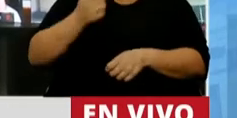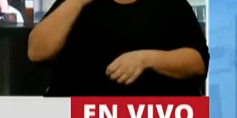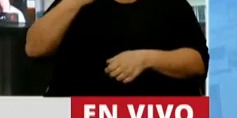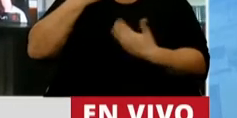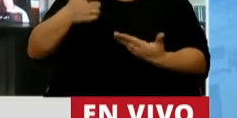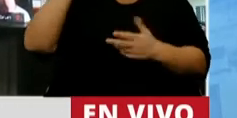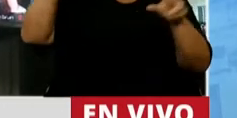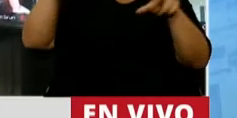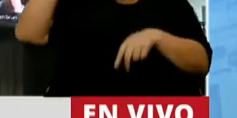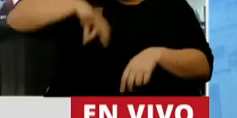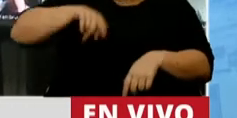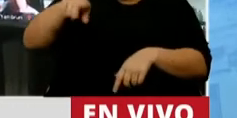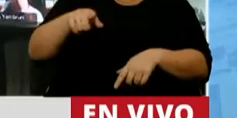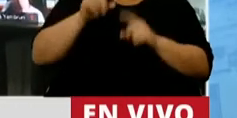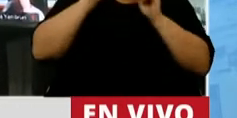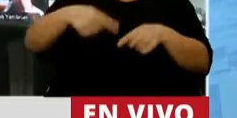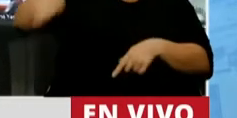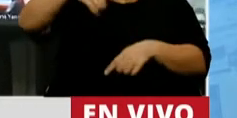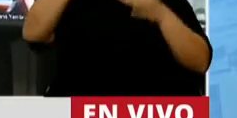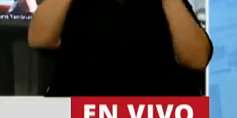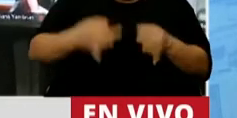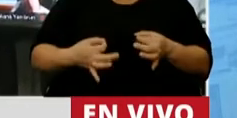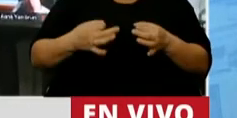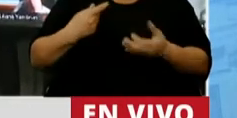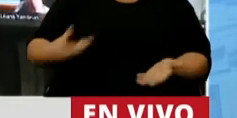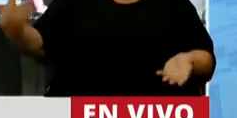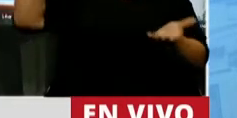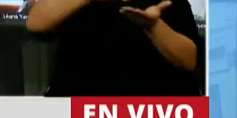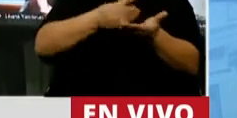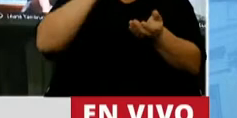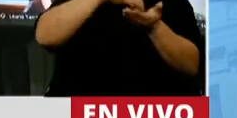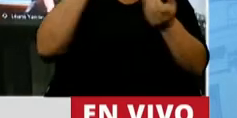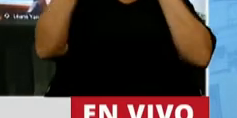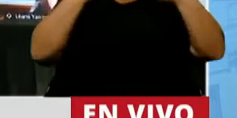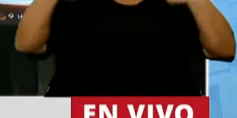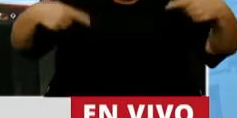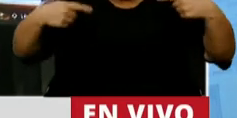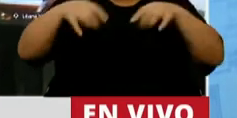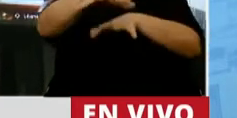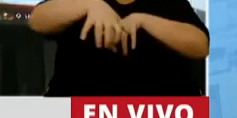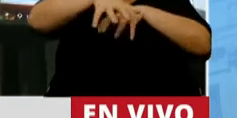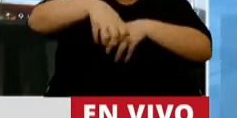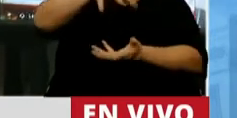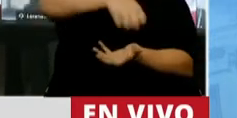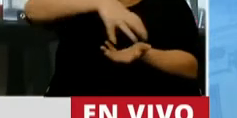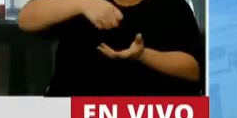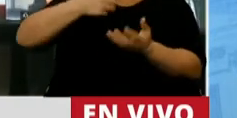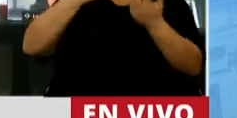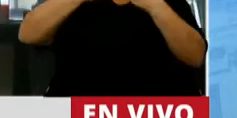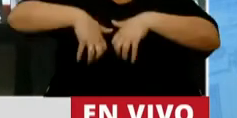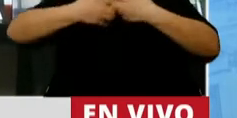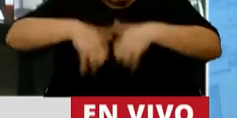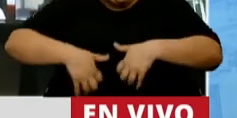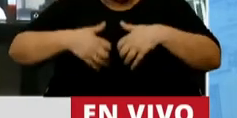ganan esa plata? Y son los que seguramente van a invertir en nuevos tractores, nuevas cosechadoras, más tecnología,